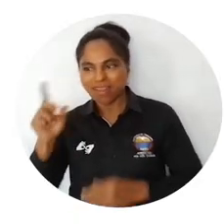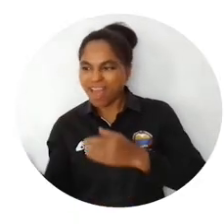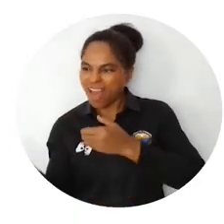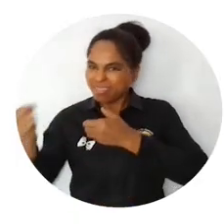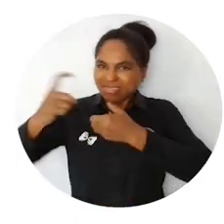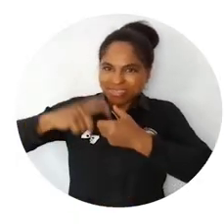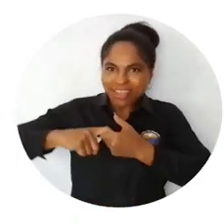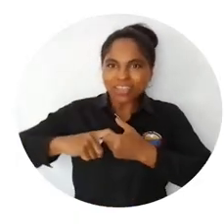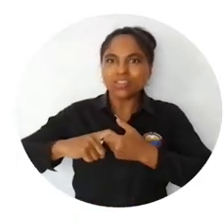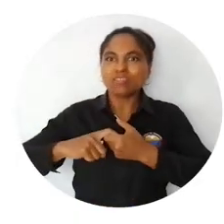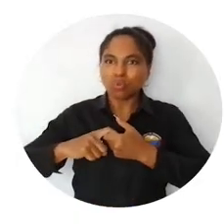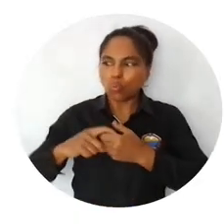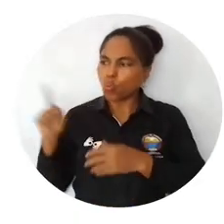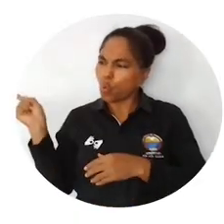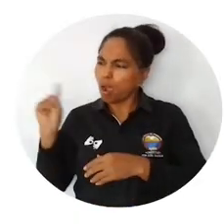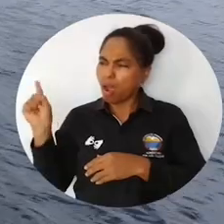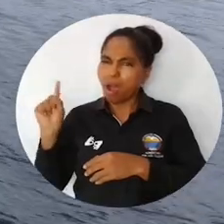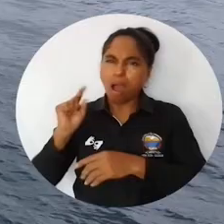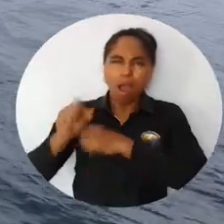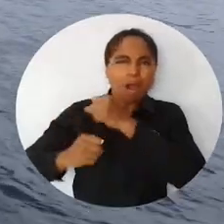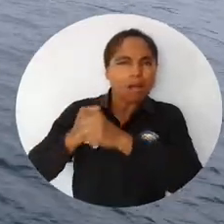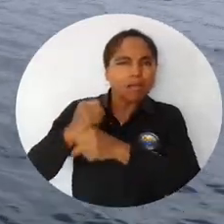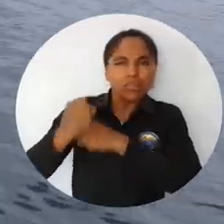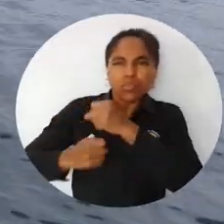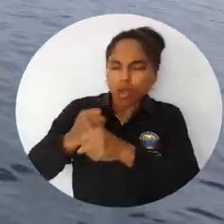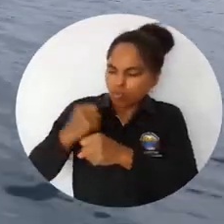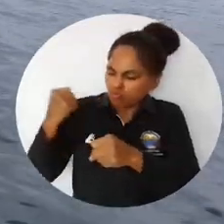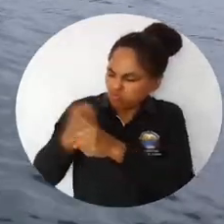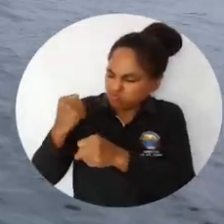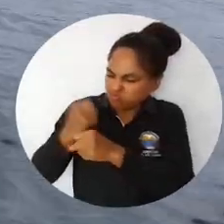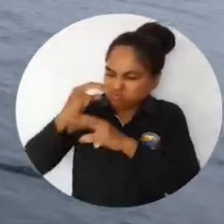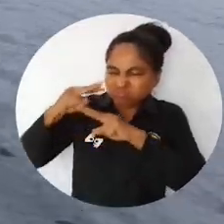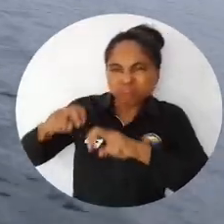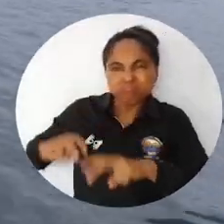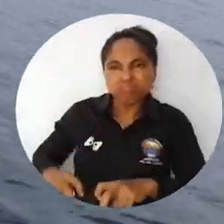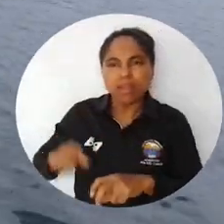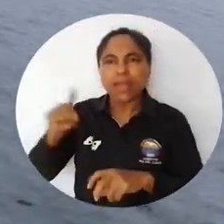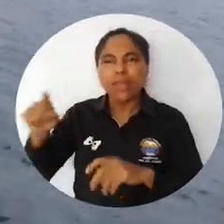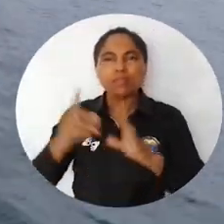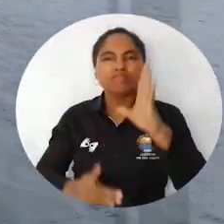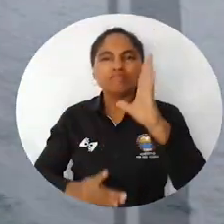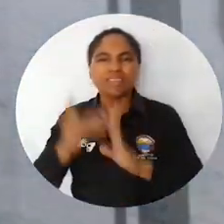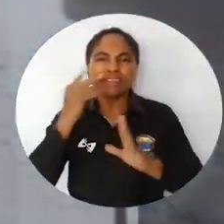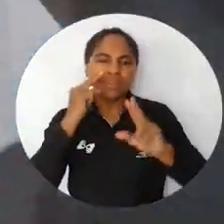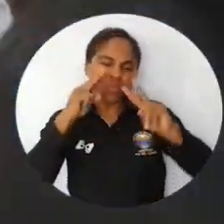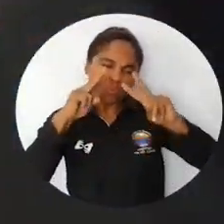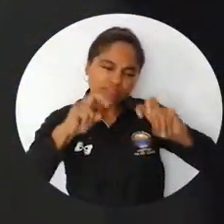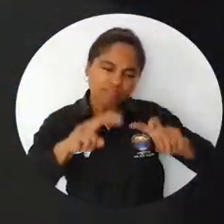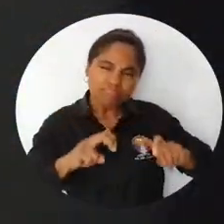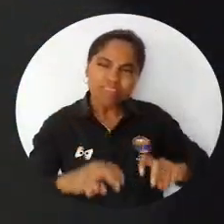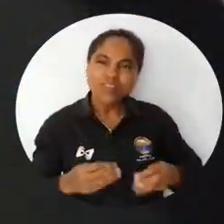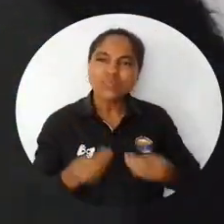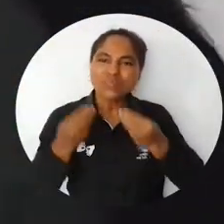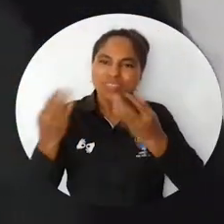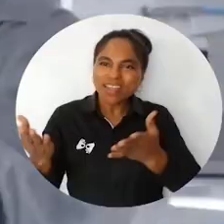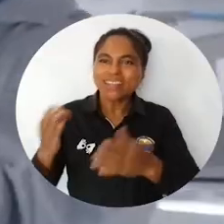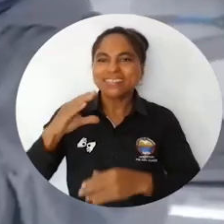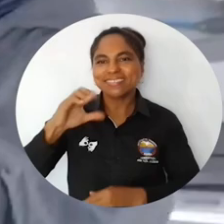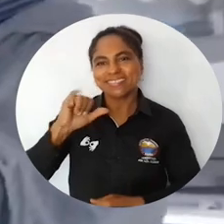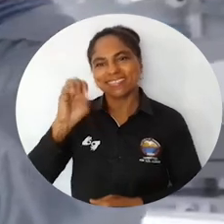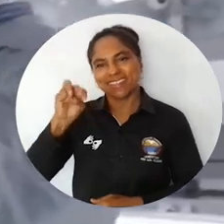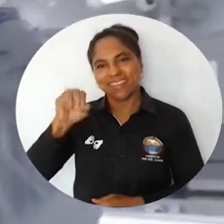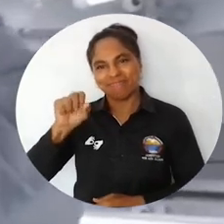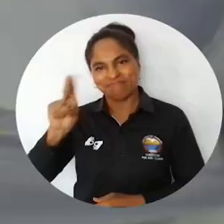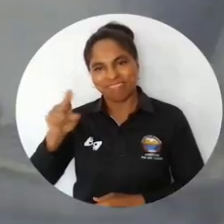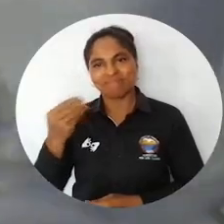de Excelencia Internacional del Mar, CEIMAR, un logro fruto del esfuerzo de un trabajo de años que garantiza el acceso al desarrollo de la